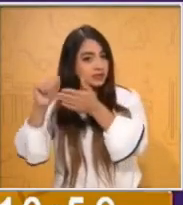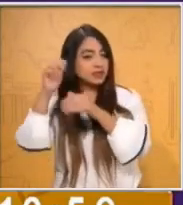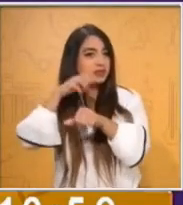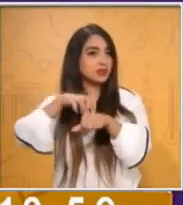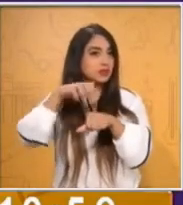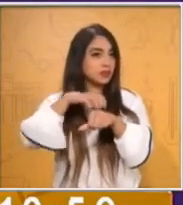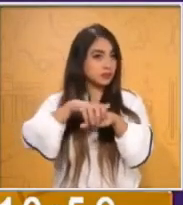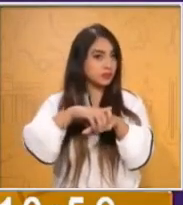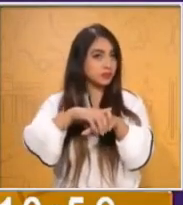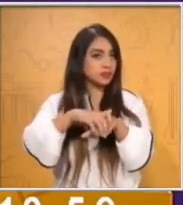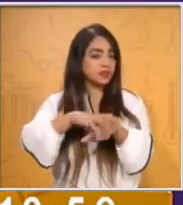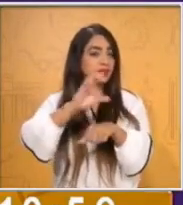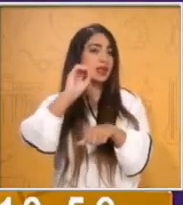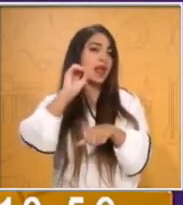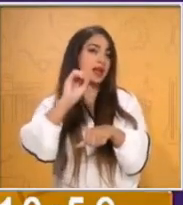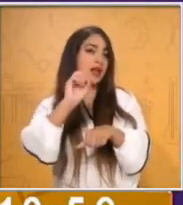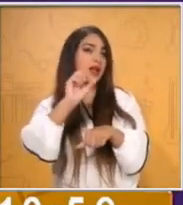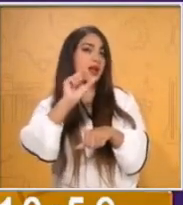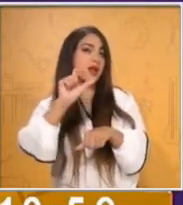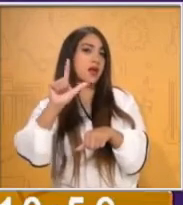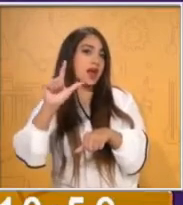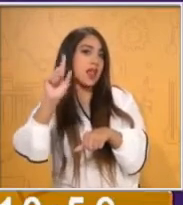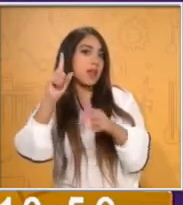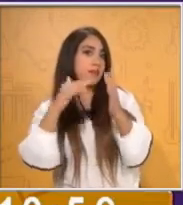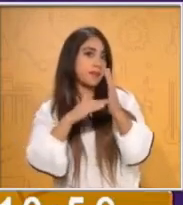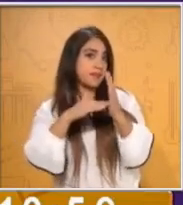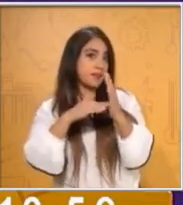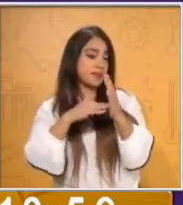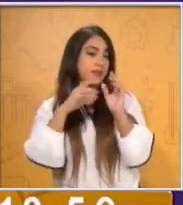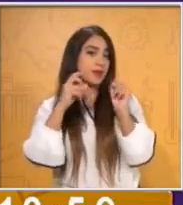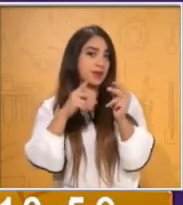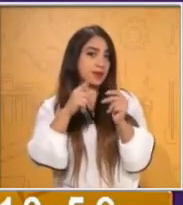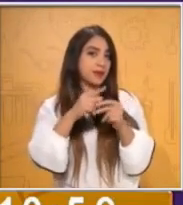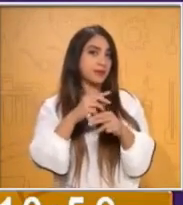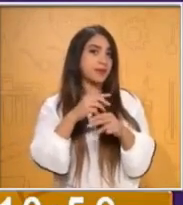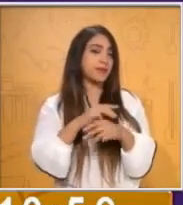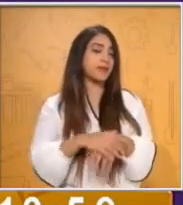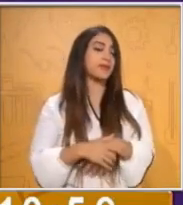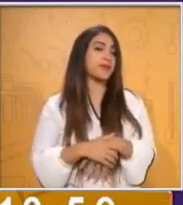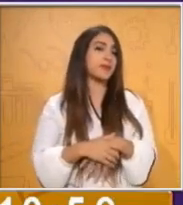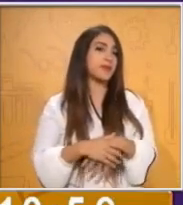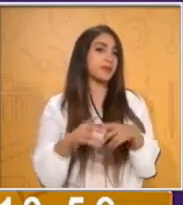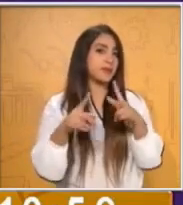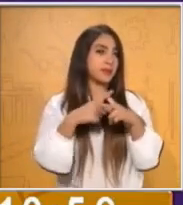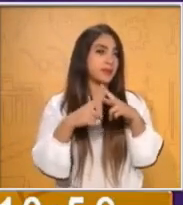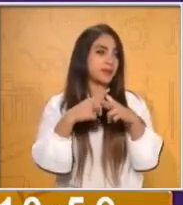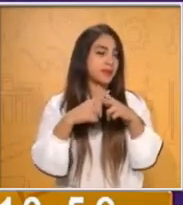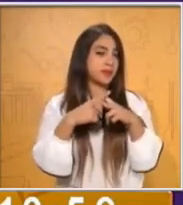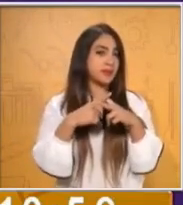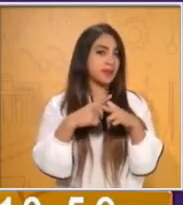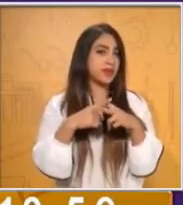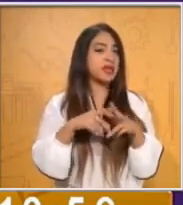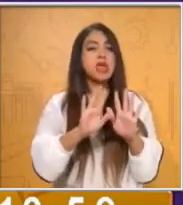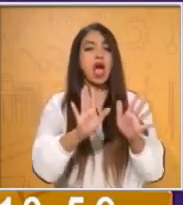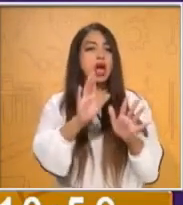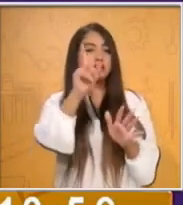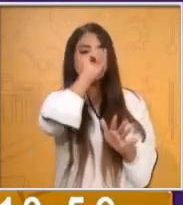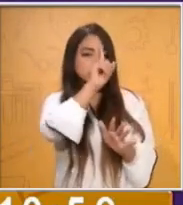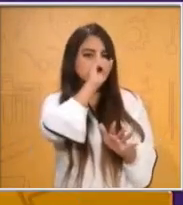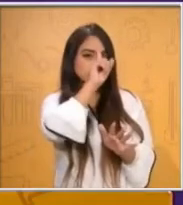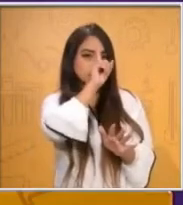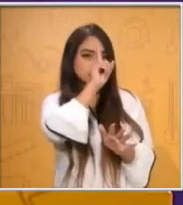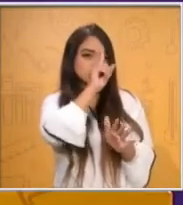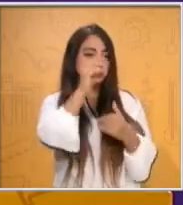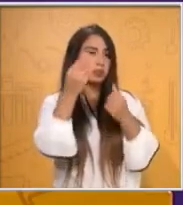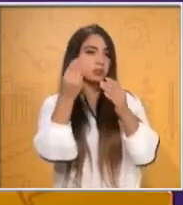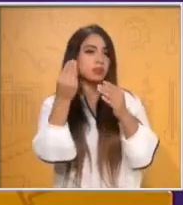mil porque corresponde a segundo grado la materia de matemáticas. Y ya nada más una recomendación para la siguiente clase que